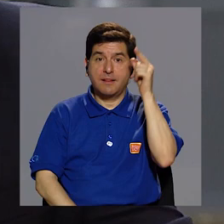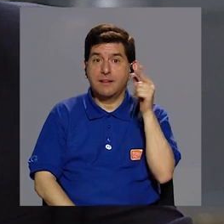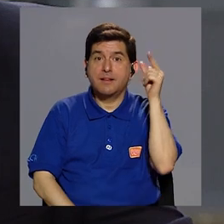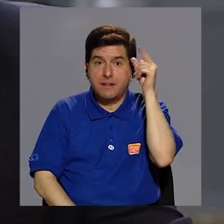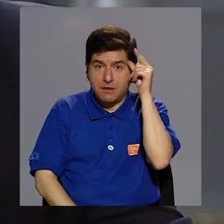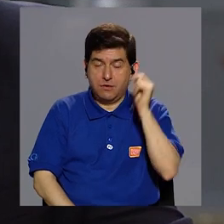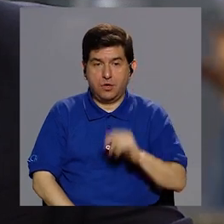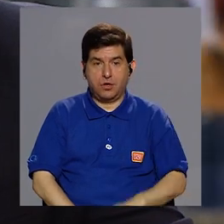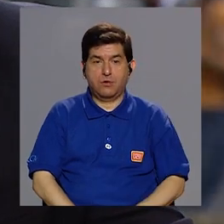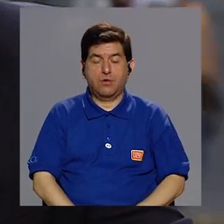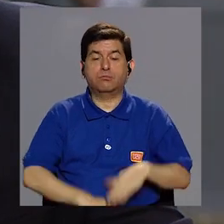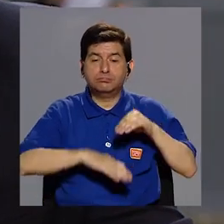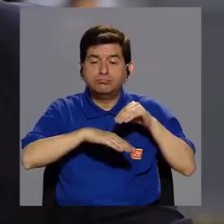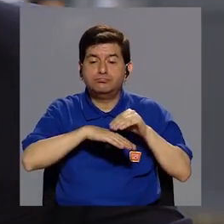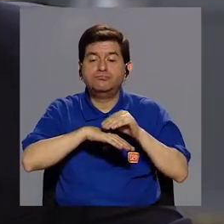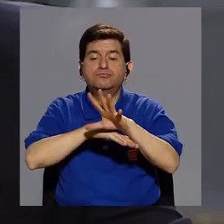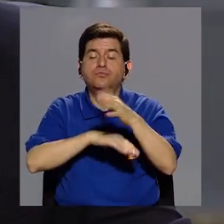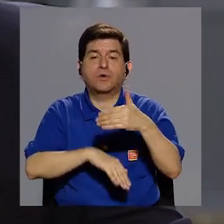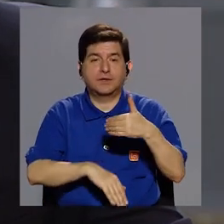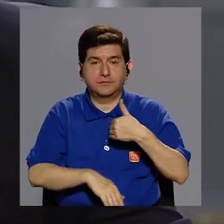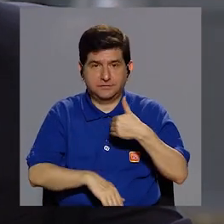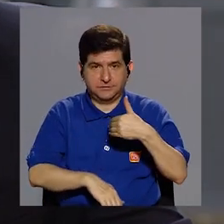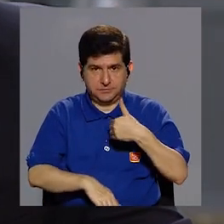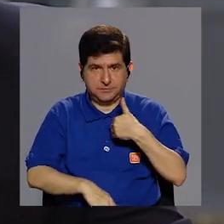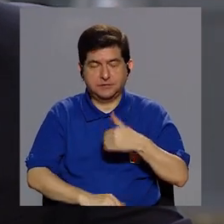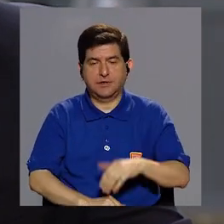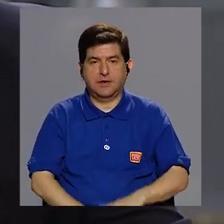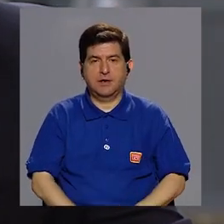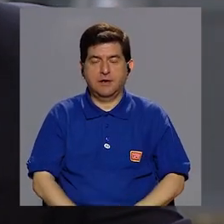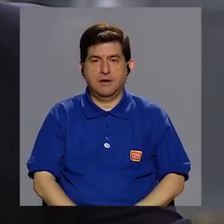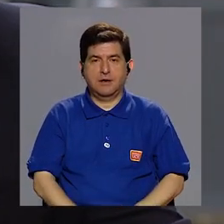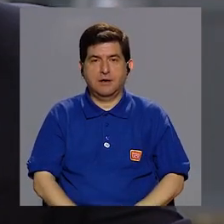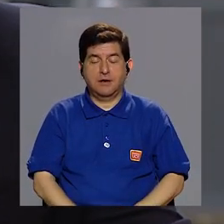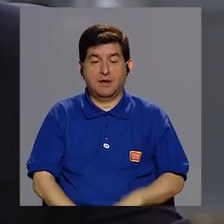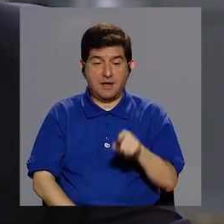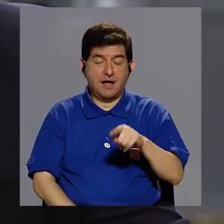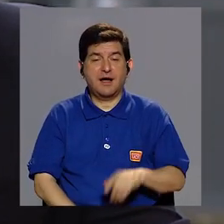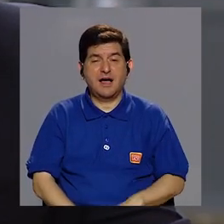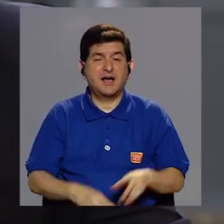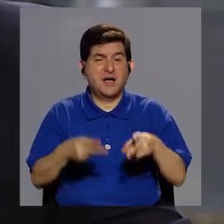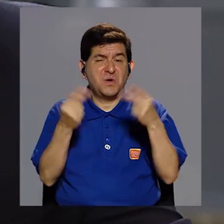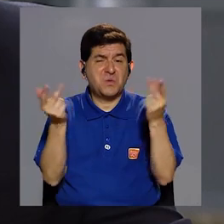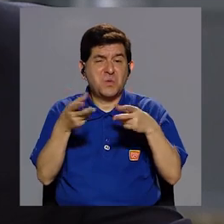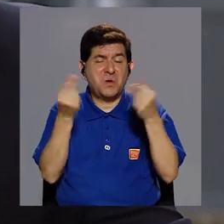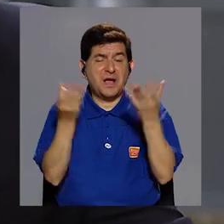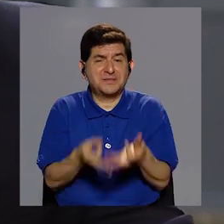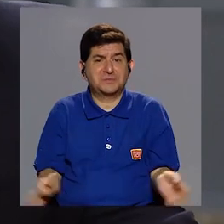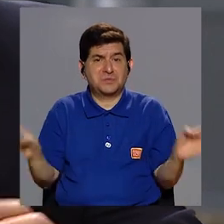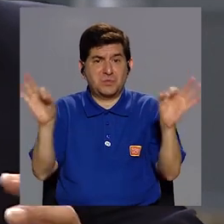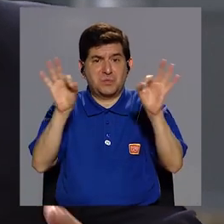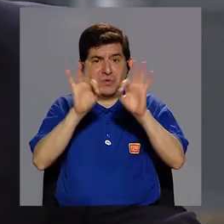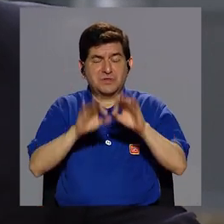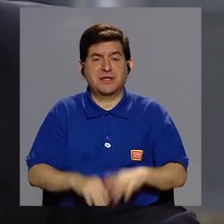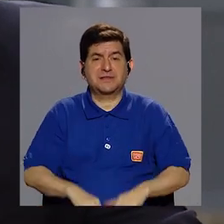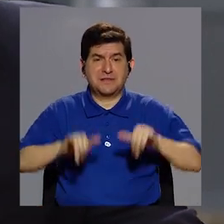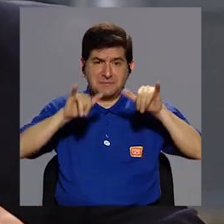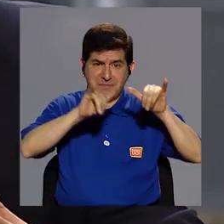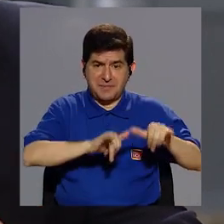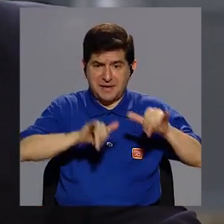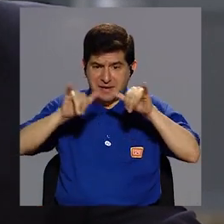obviamente tiene como consecuencia un alto costo para el